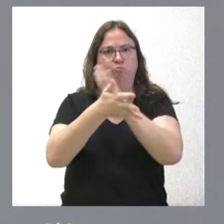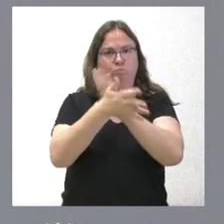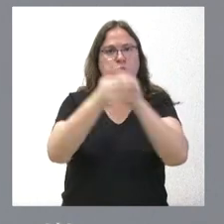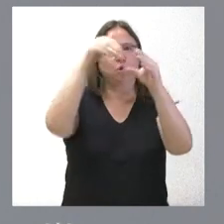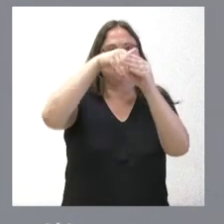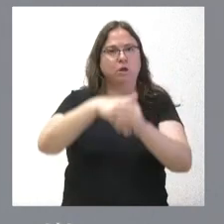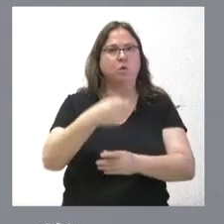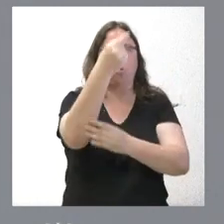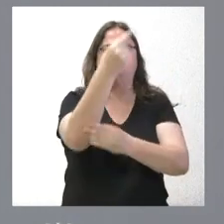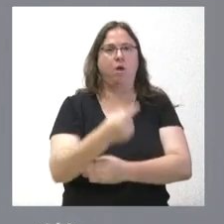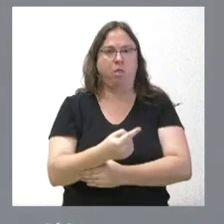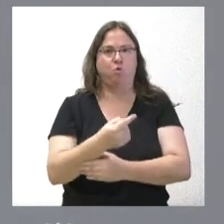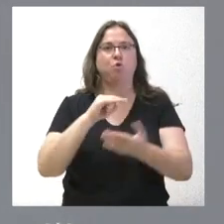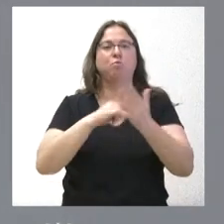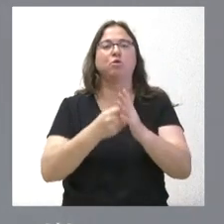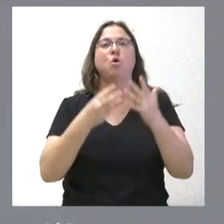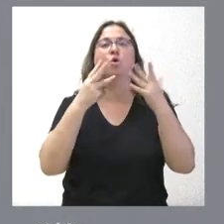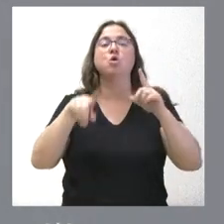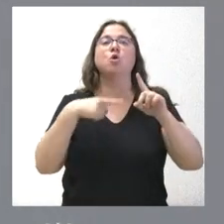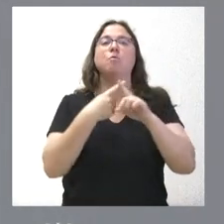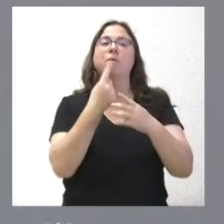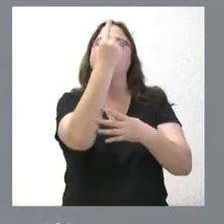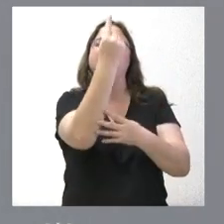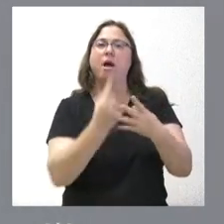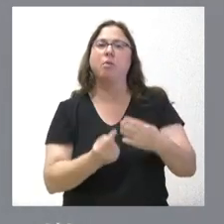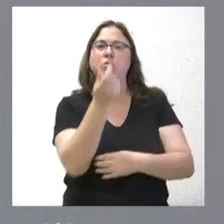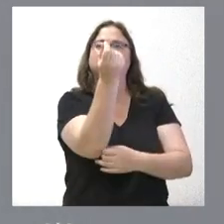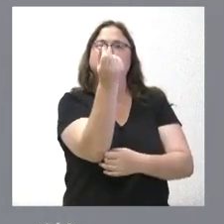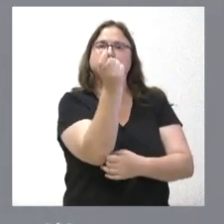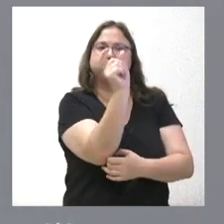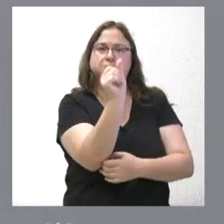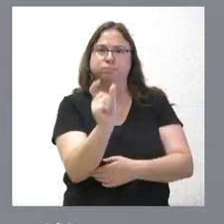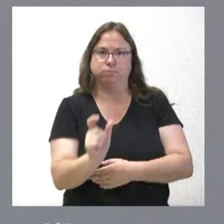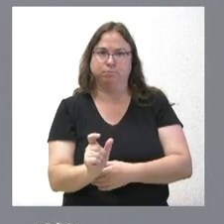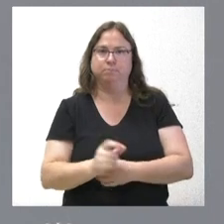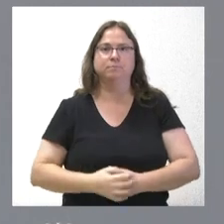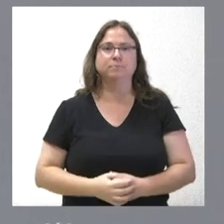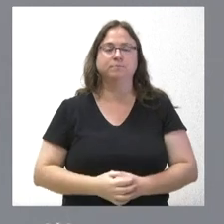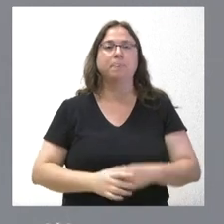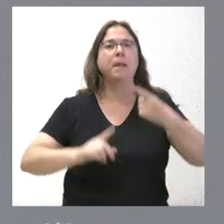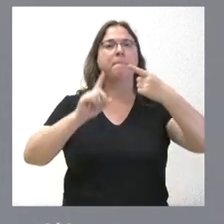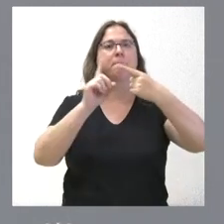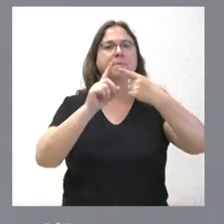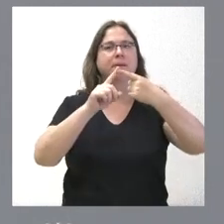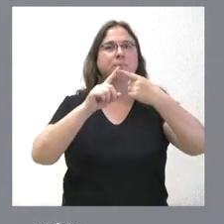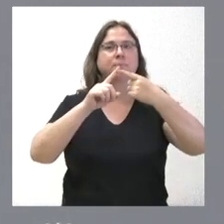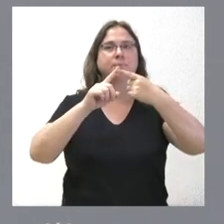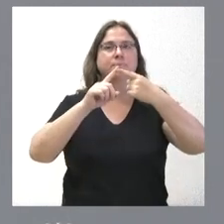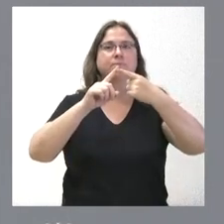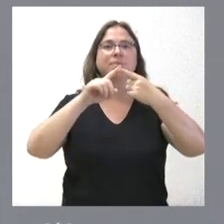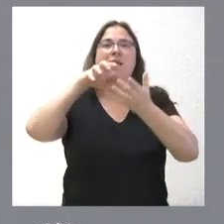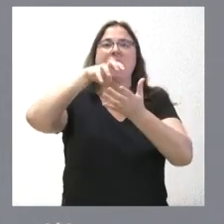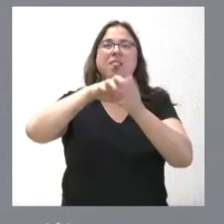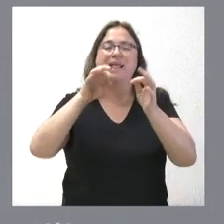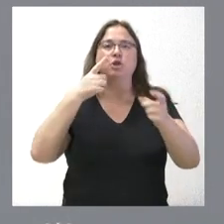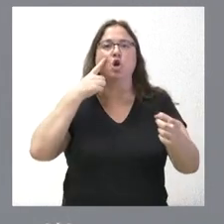de los mismos y con el importe que se destina a cada uno de ellos. En primer lugar, el centro de